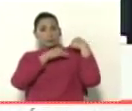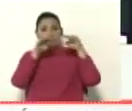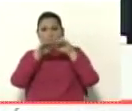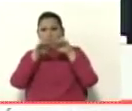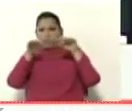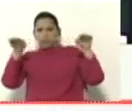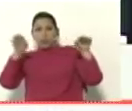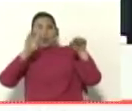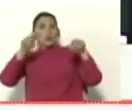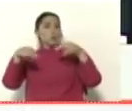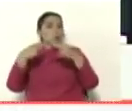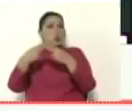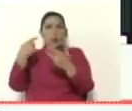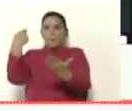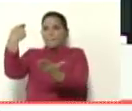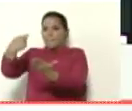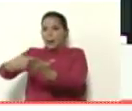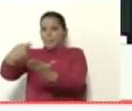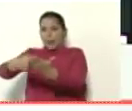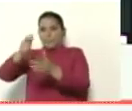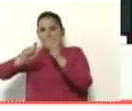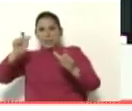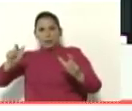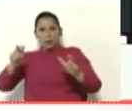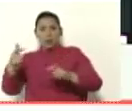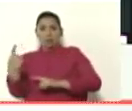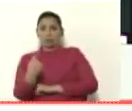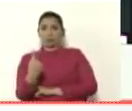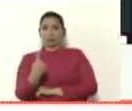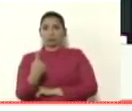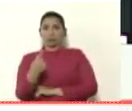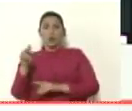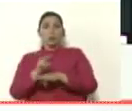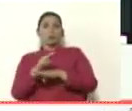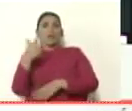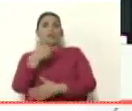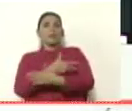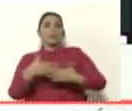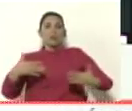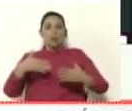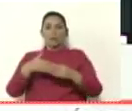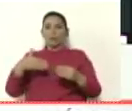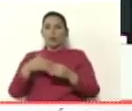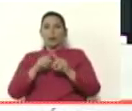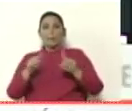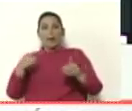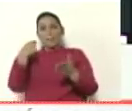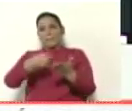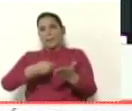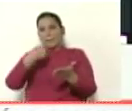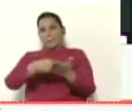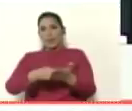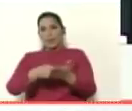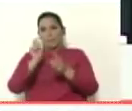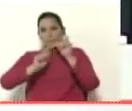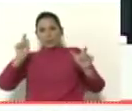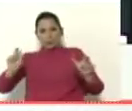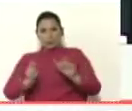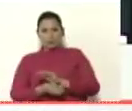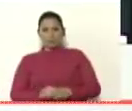jamás les pagaron porque ni siquiera utilizaron esos 3 millones de dólares para pagarle a la gente